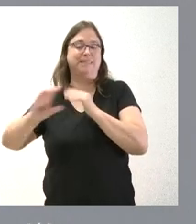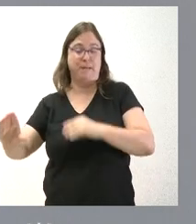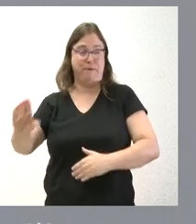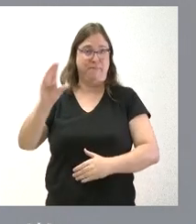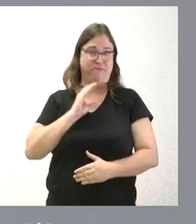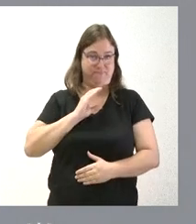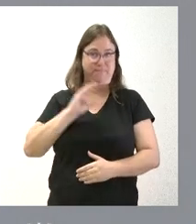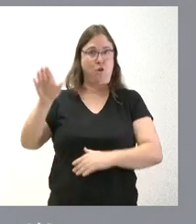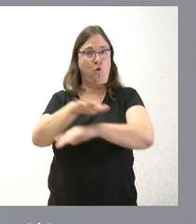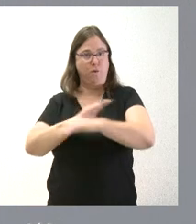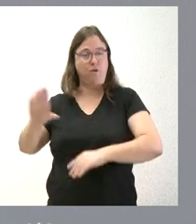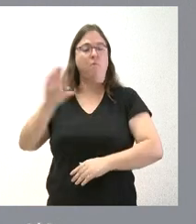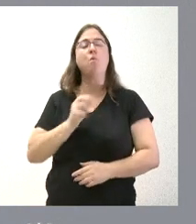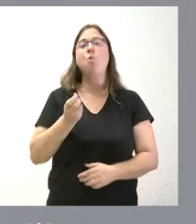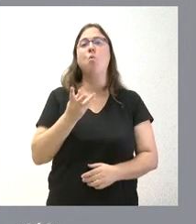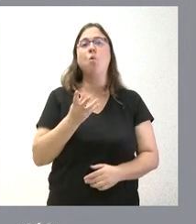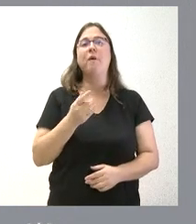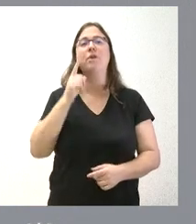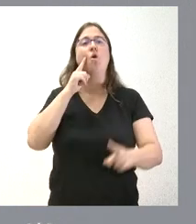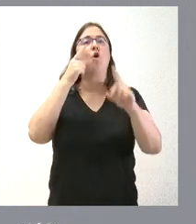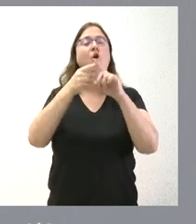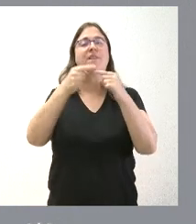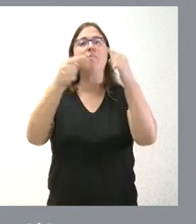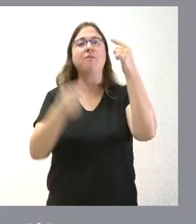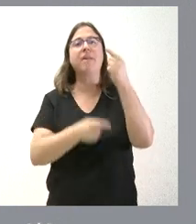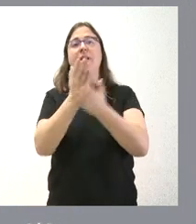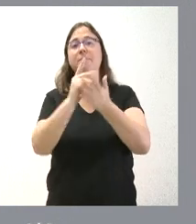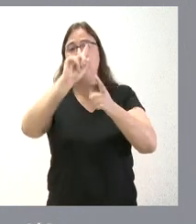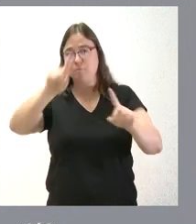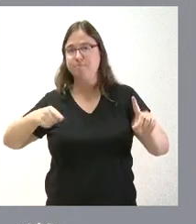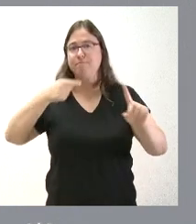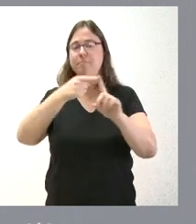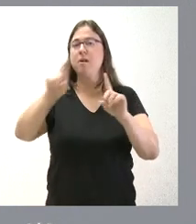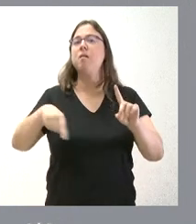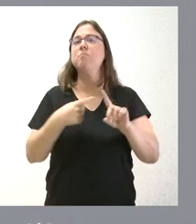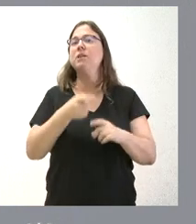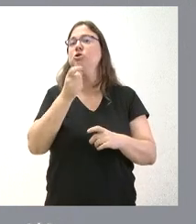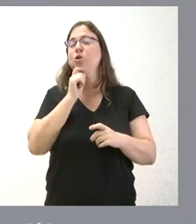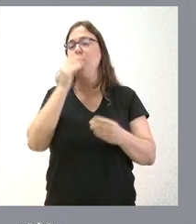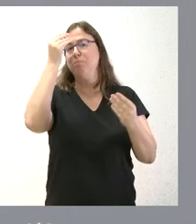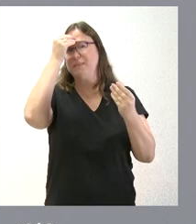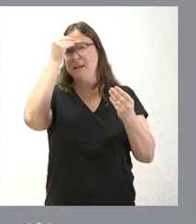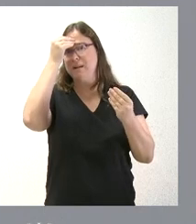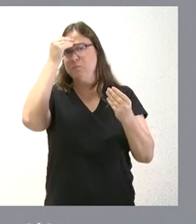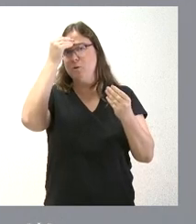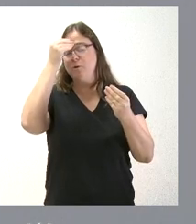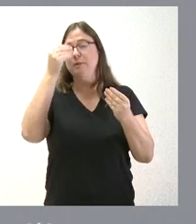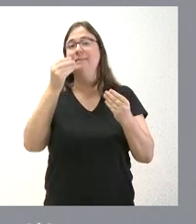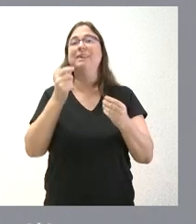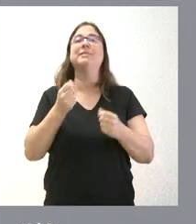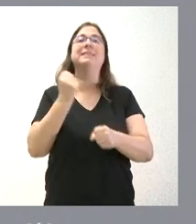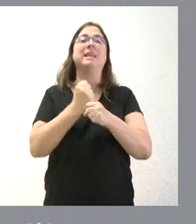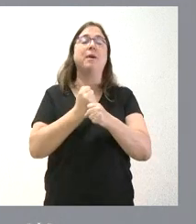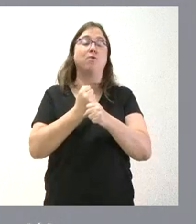sería el objetivo de definir de las Administraciones públicas y su distribución para el próximo ejercicio, o cuál sería el crecimiento de las retribuciones de los